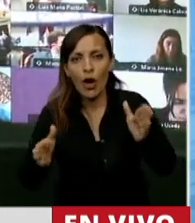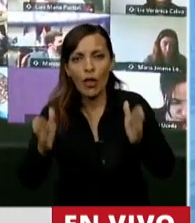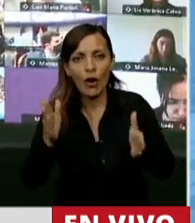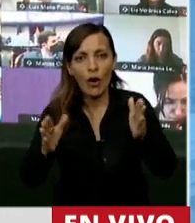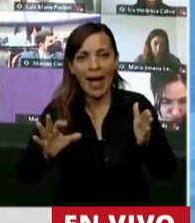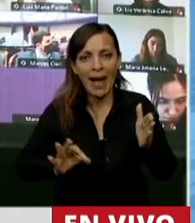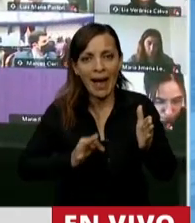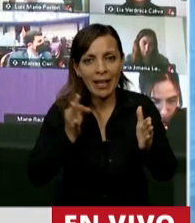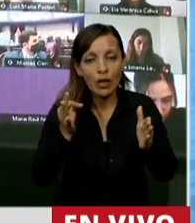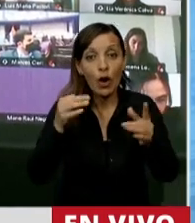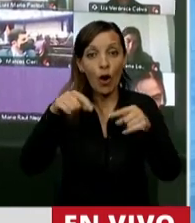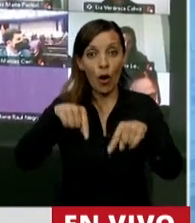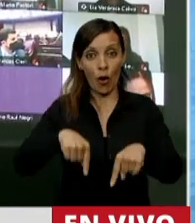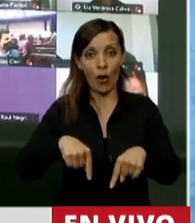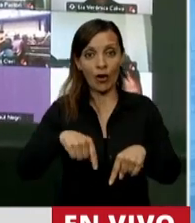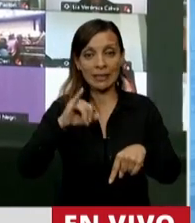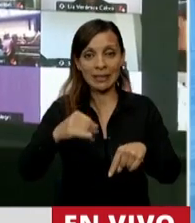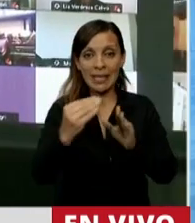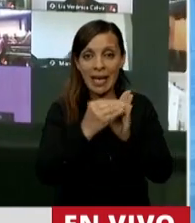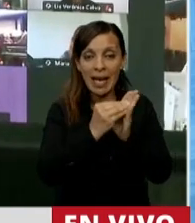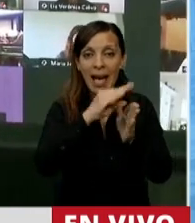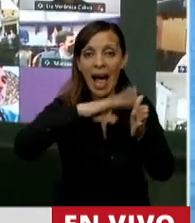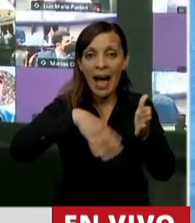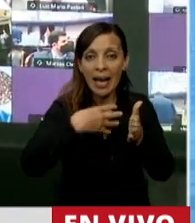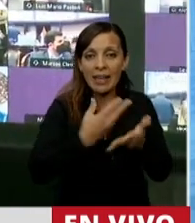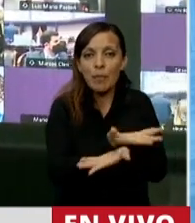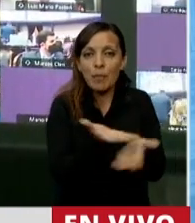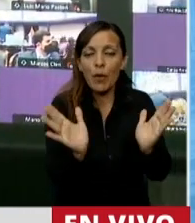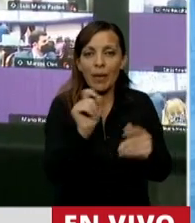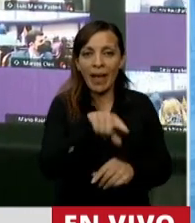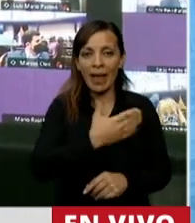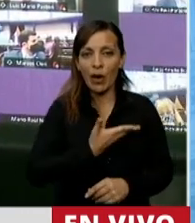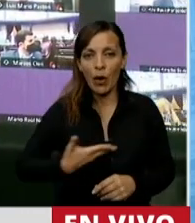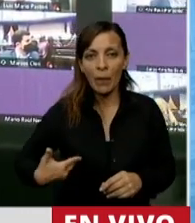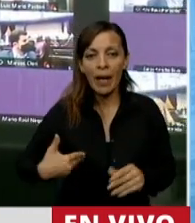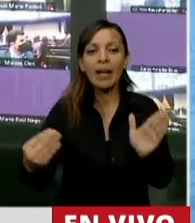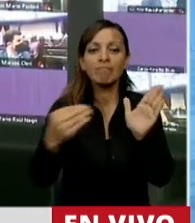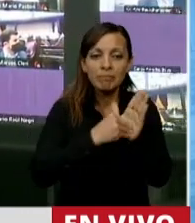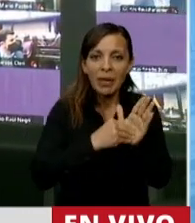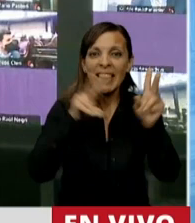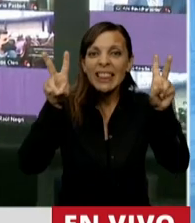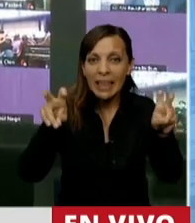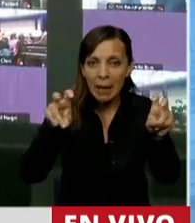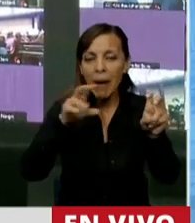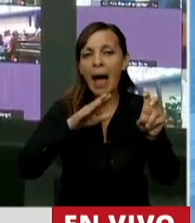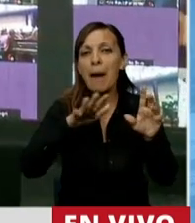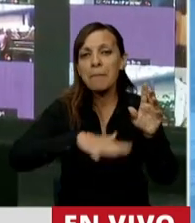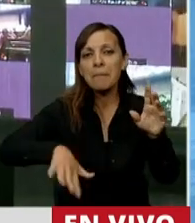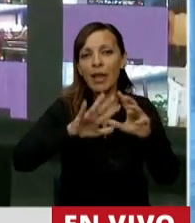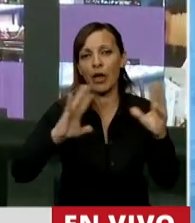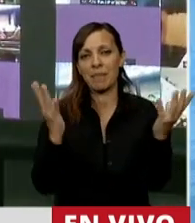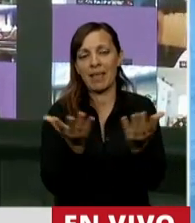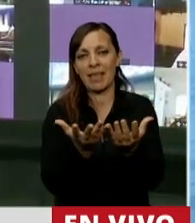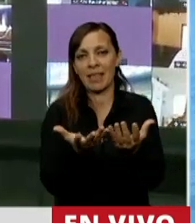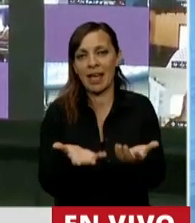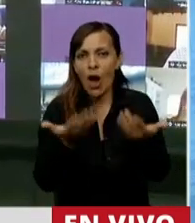Y hoy en la agenda pública de este gobierno está el medio ambiente. ¿Cómo no vamos